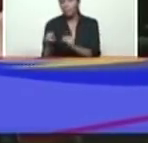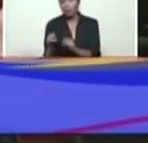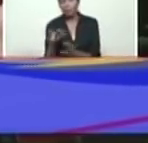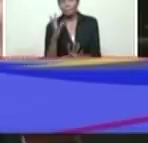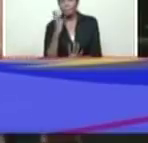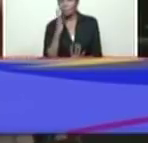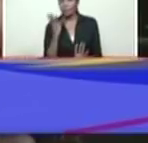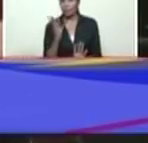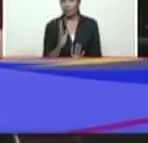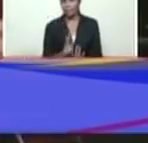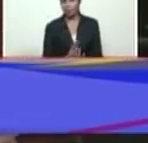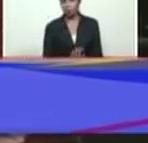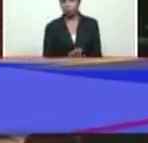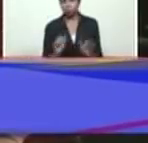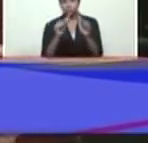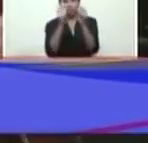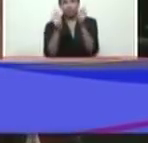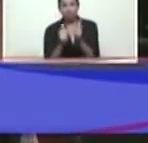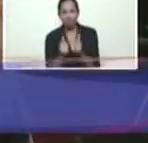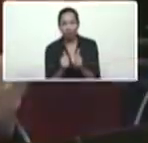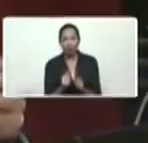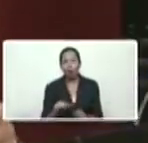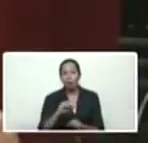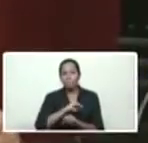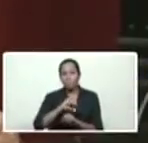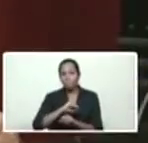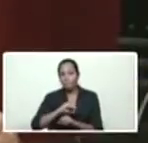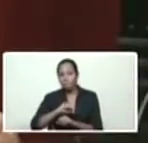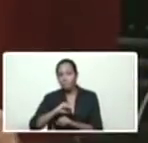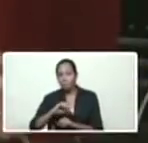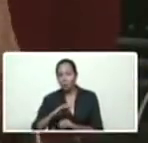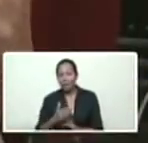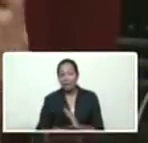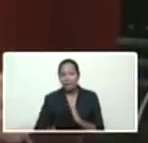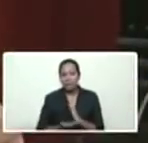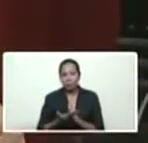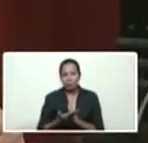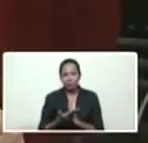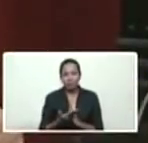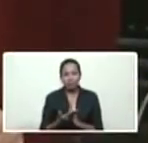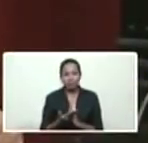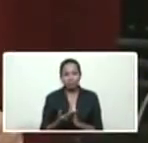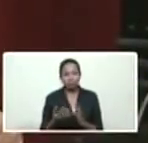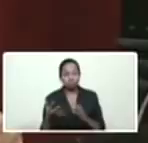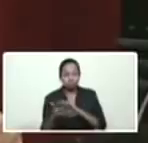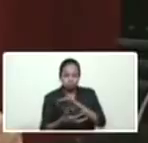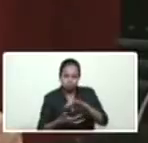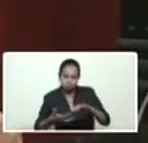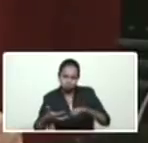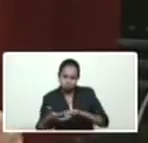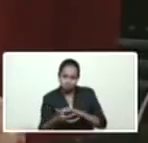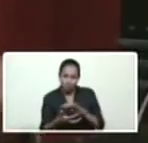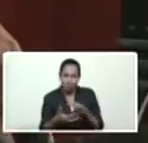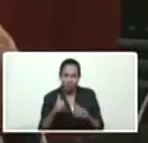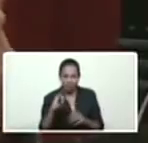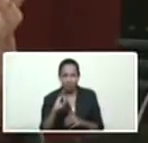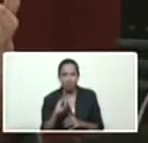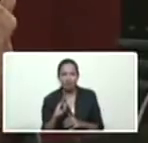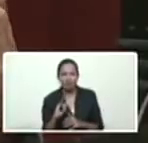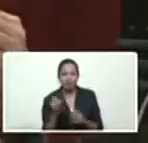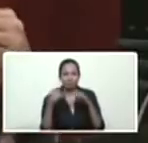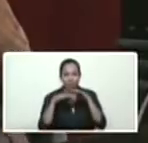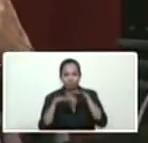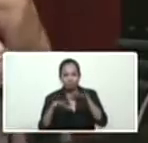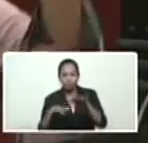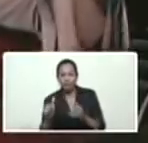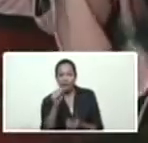en el sistema de bombeo del Tui 1 tuvimos importantes afectaciones con golpes de ariente en los sistemas de producción. El nivel